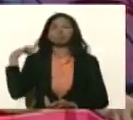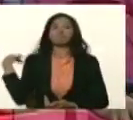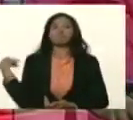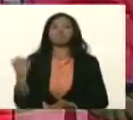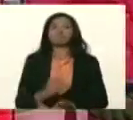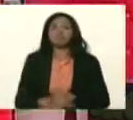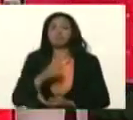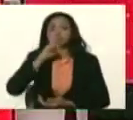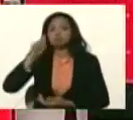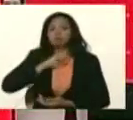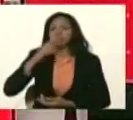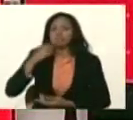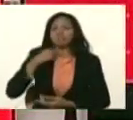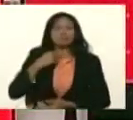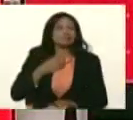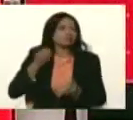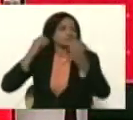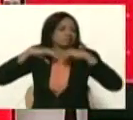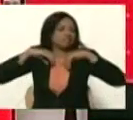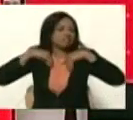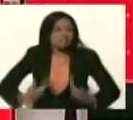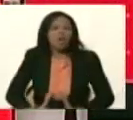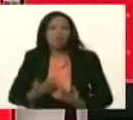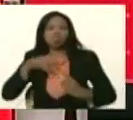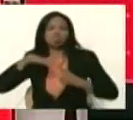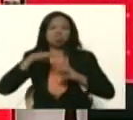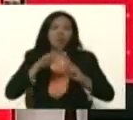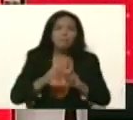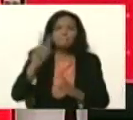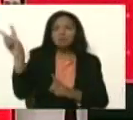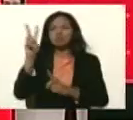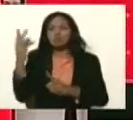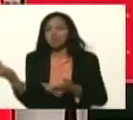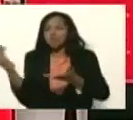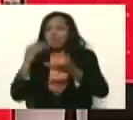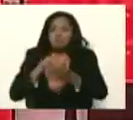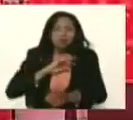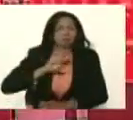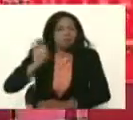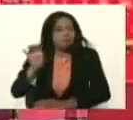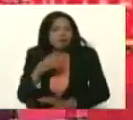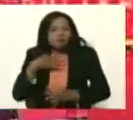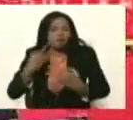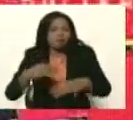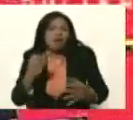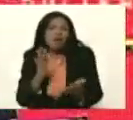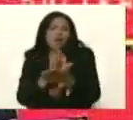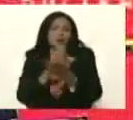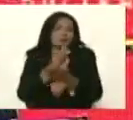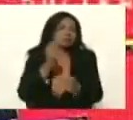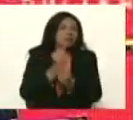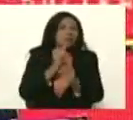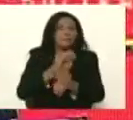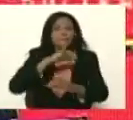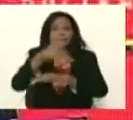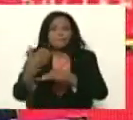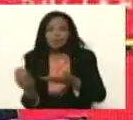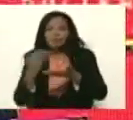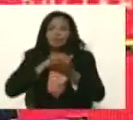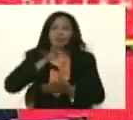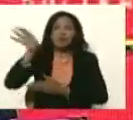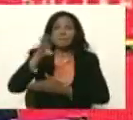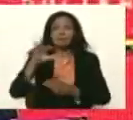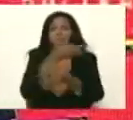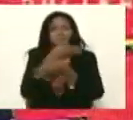y dijeron ya basta de xenofobia de persecución contra Venezuela nos volvemos a Venezuela a trabajar plan vuelta a la patria